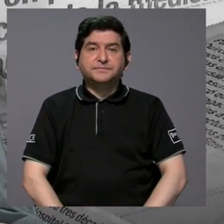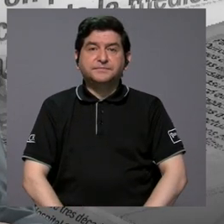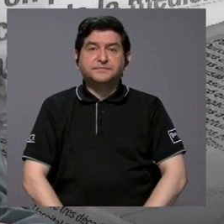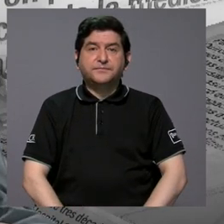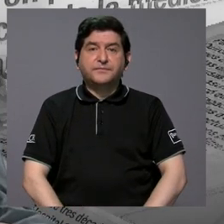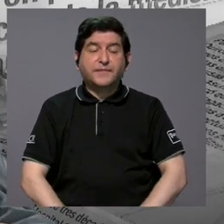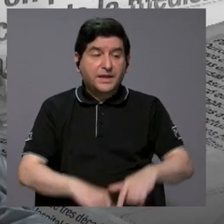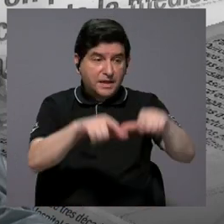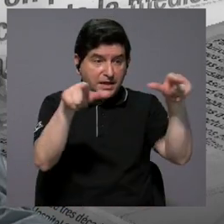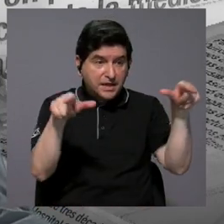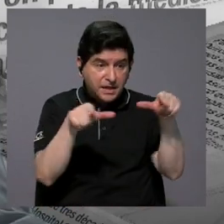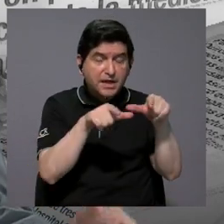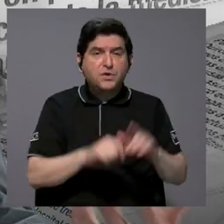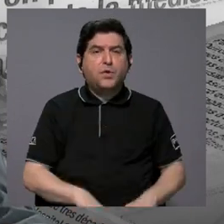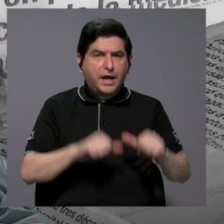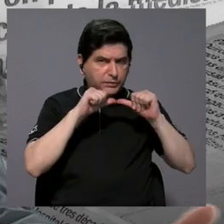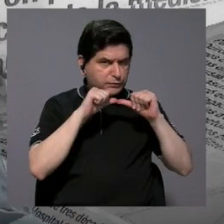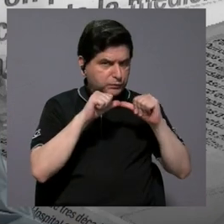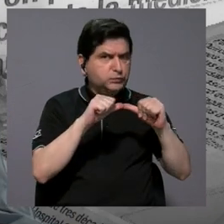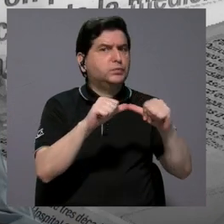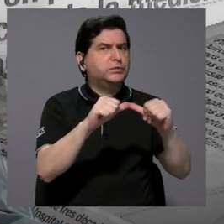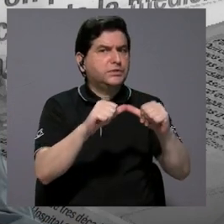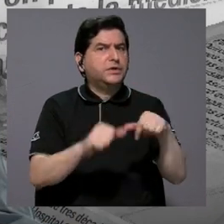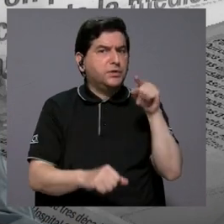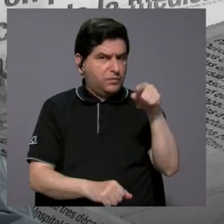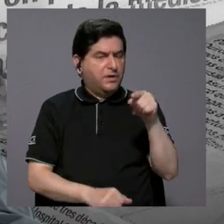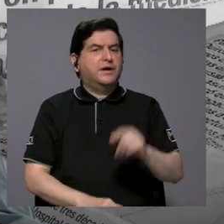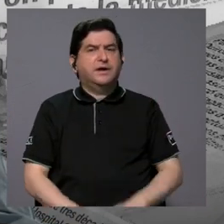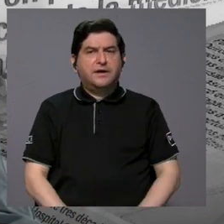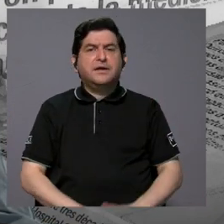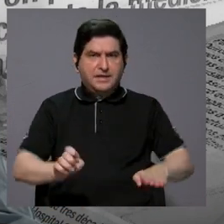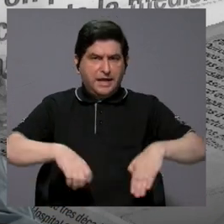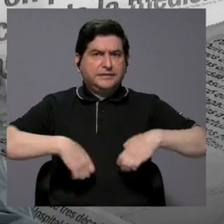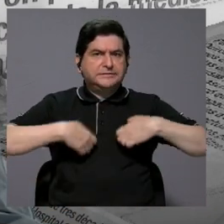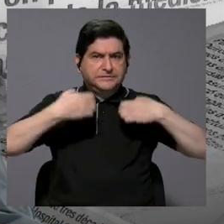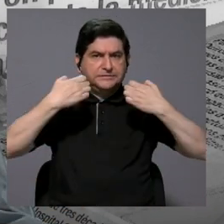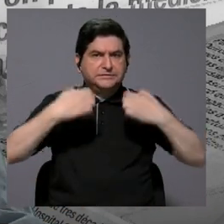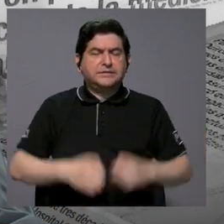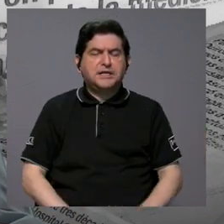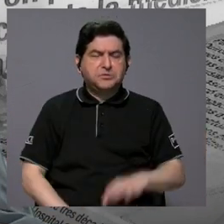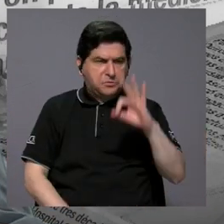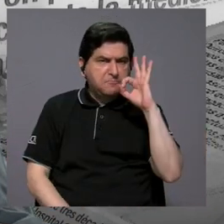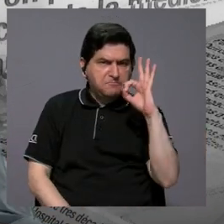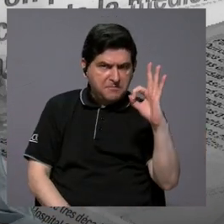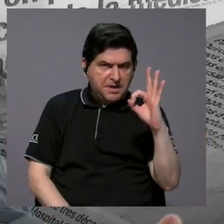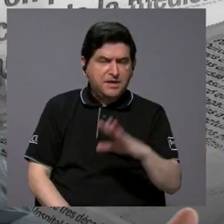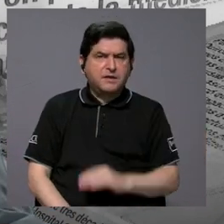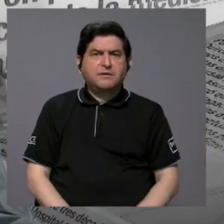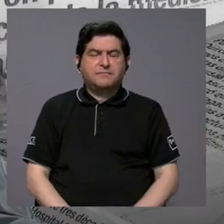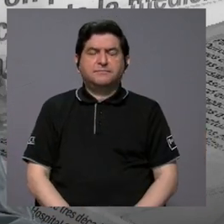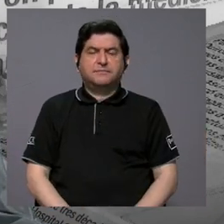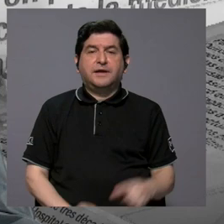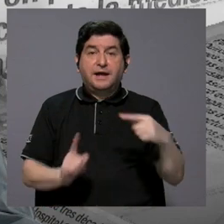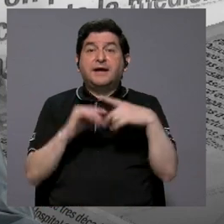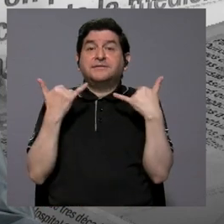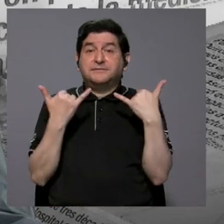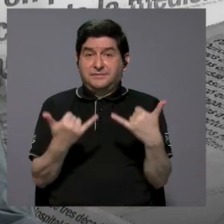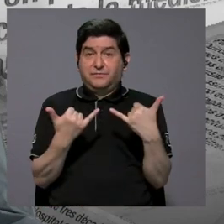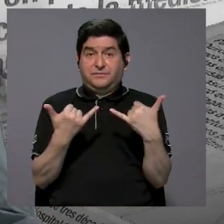y hacen que los sitios se mantengan, que estén todavía bien conservados y presentes, ¿verdad?